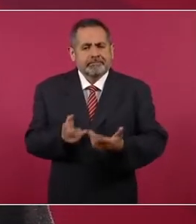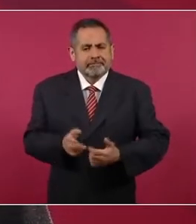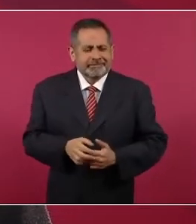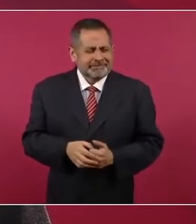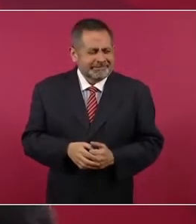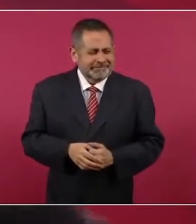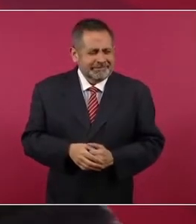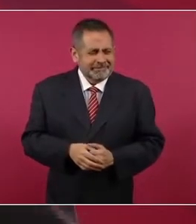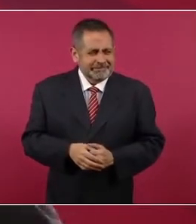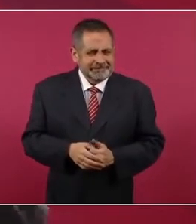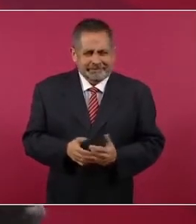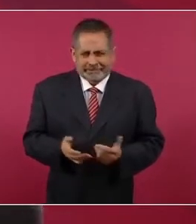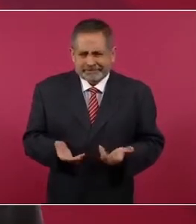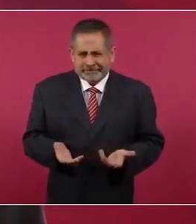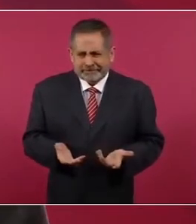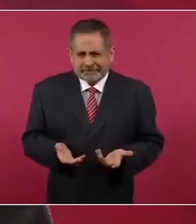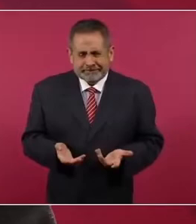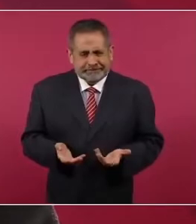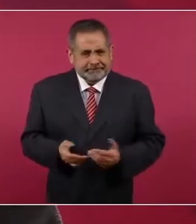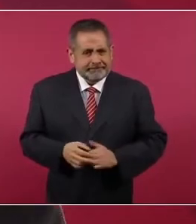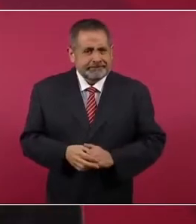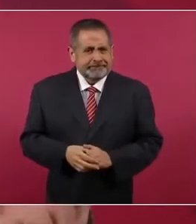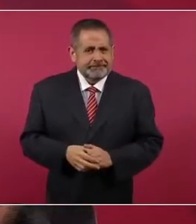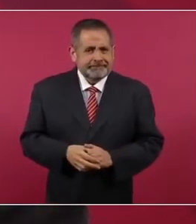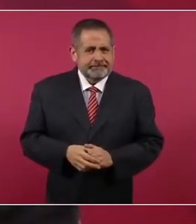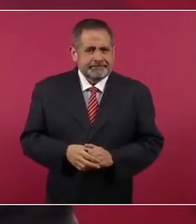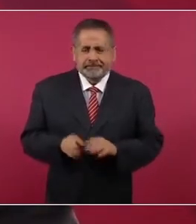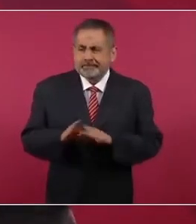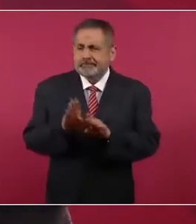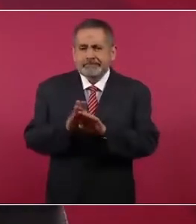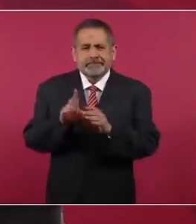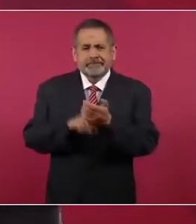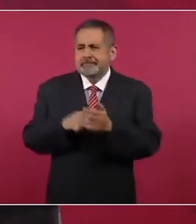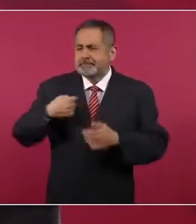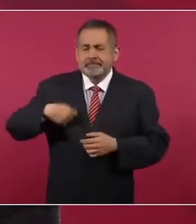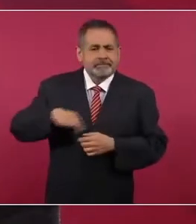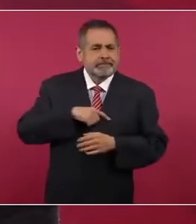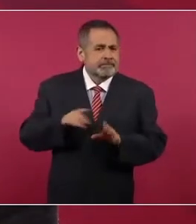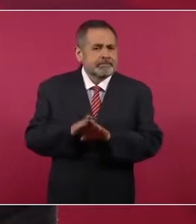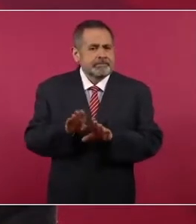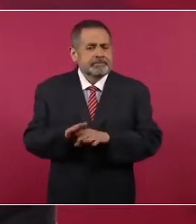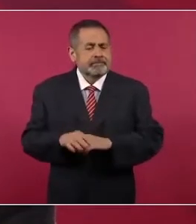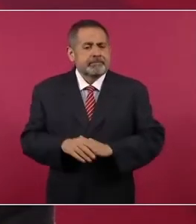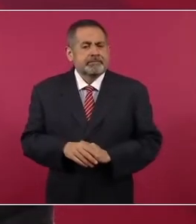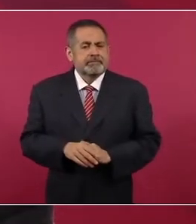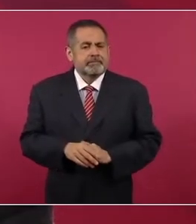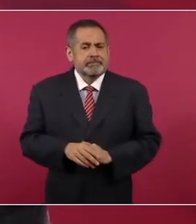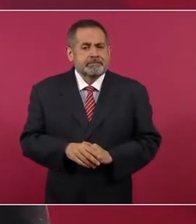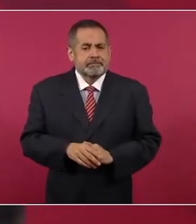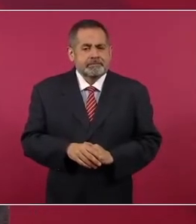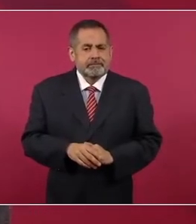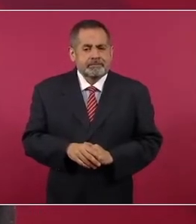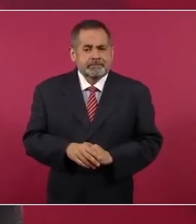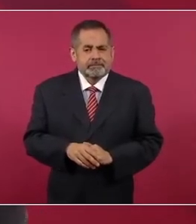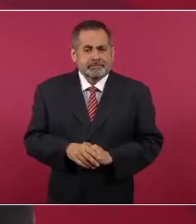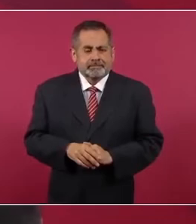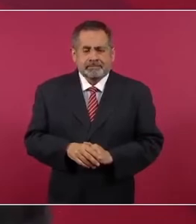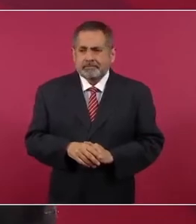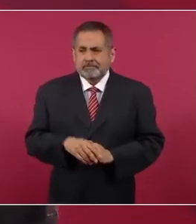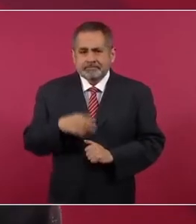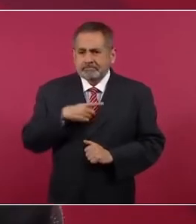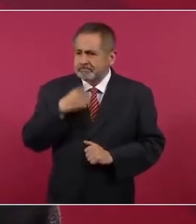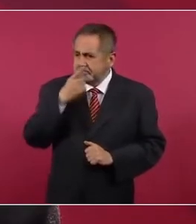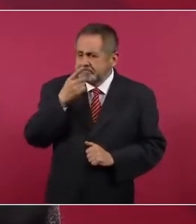Entonces, como nosotros lo decimos,